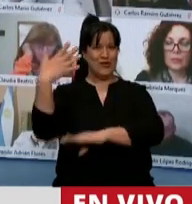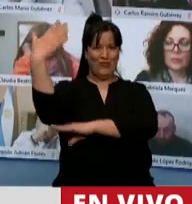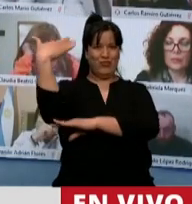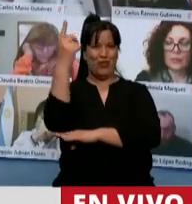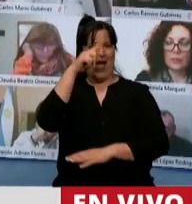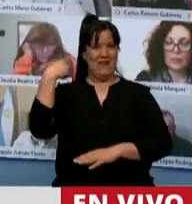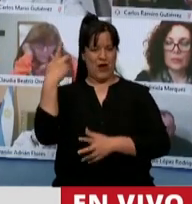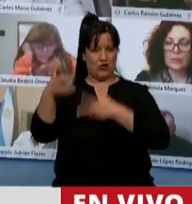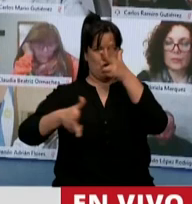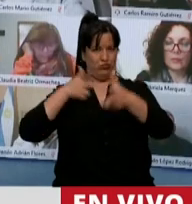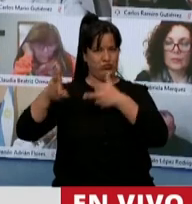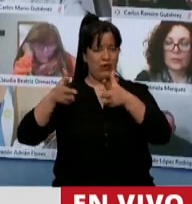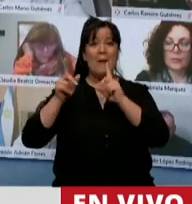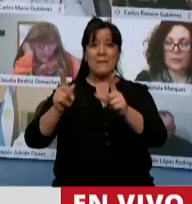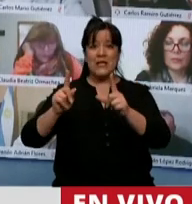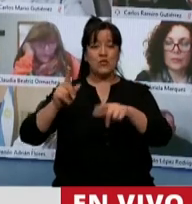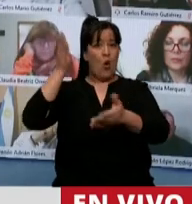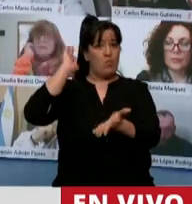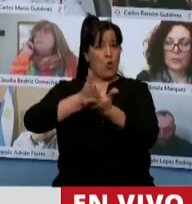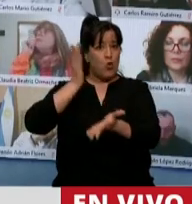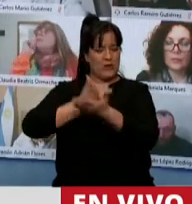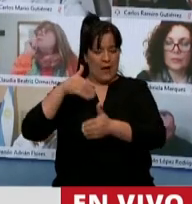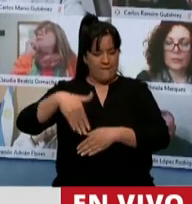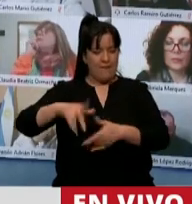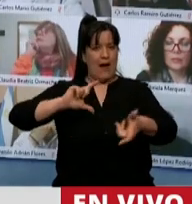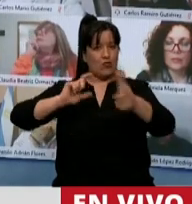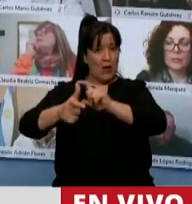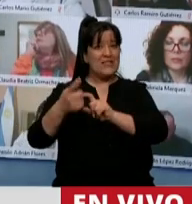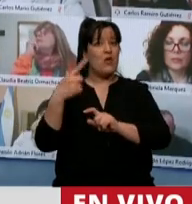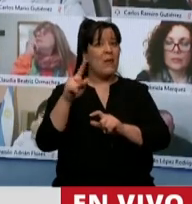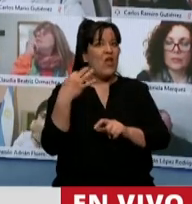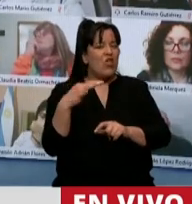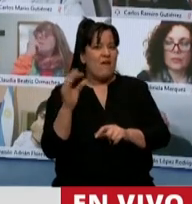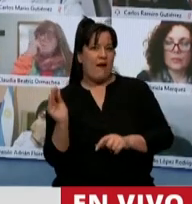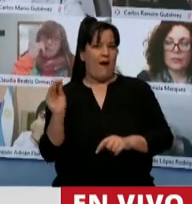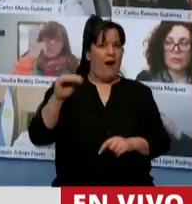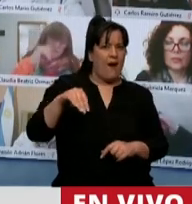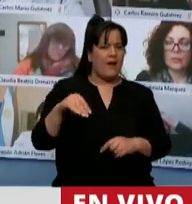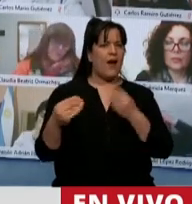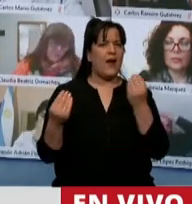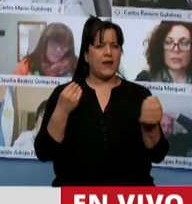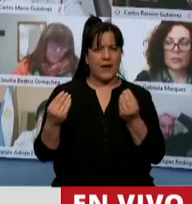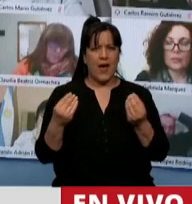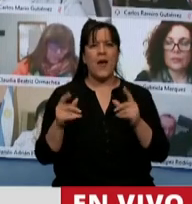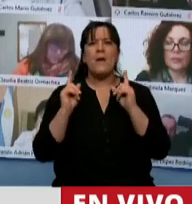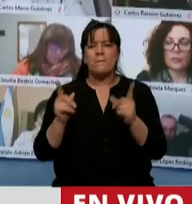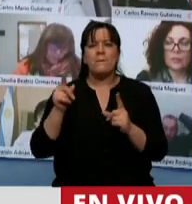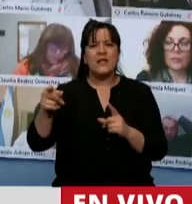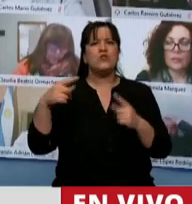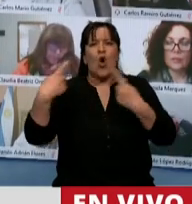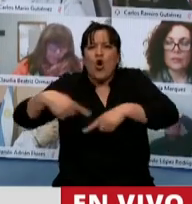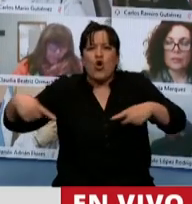a esas actualizaciones de multa le debemos agregar el decomiso de